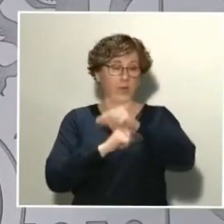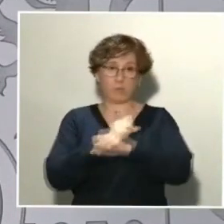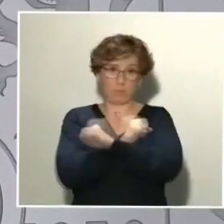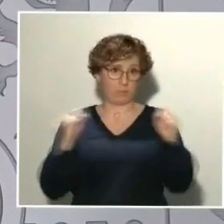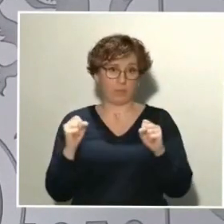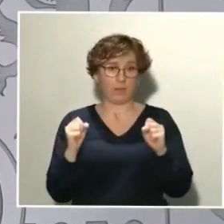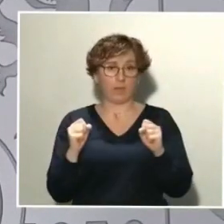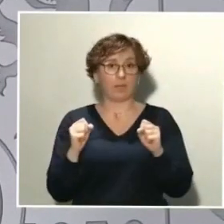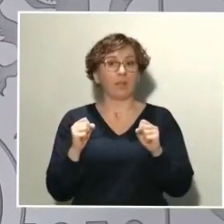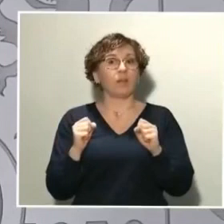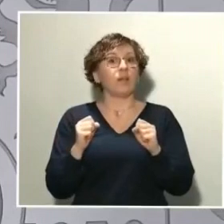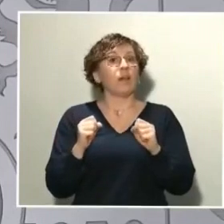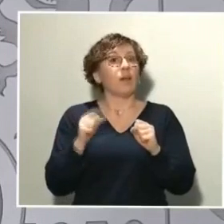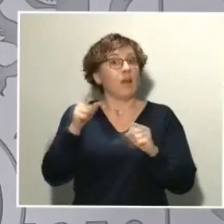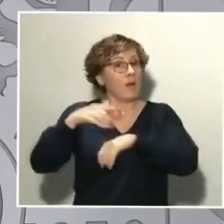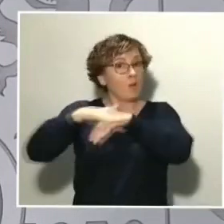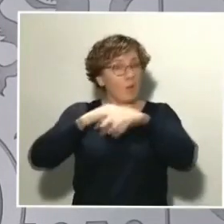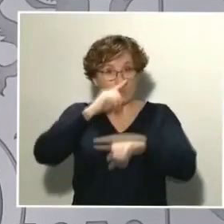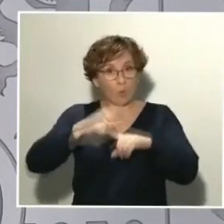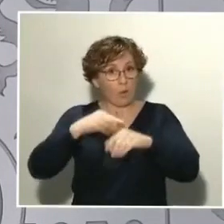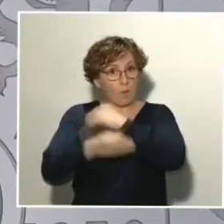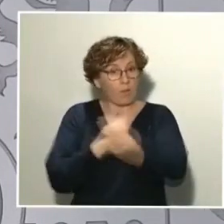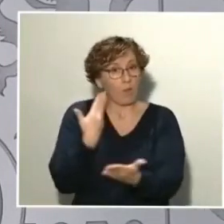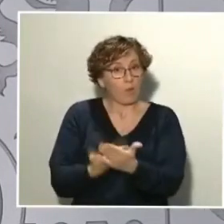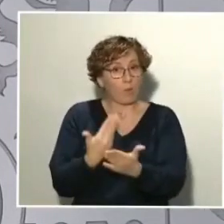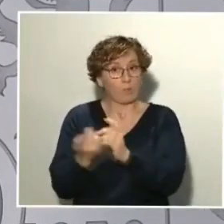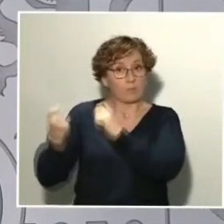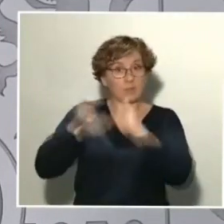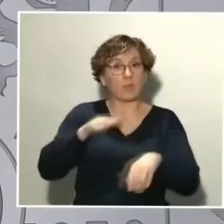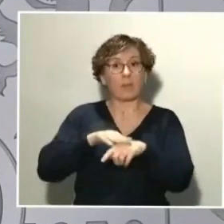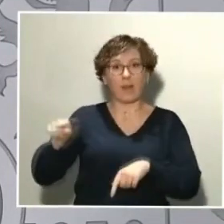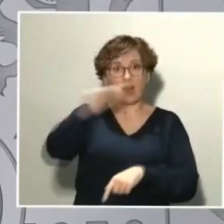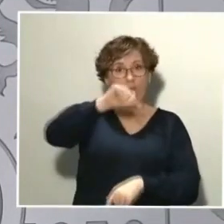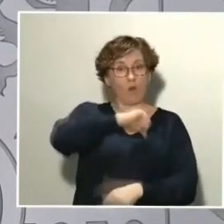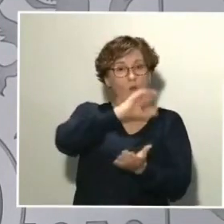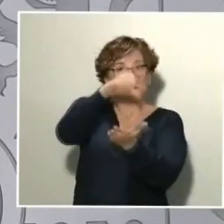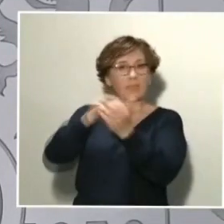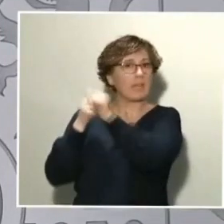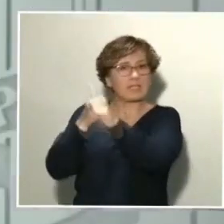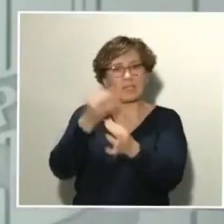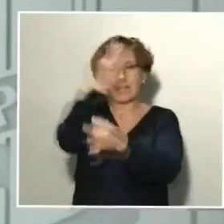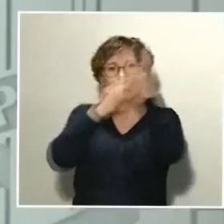elaborar el gobierno algún documento de estas características para que todos los hospitales se guíen por los mismos criterios éticos?